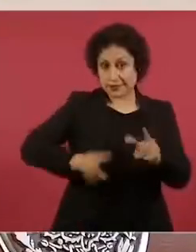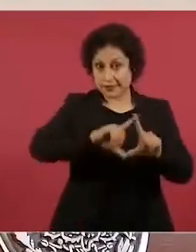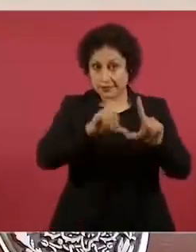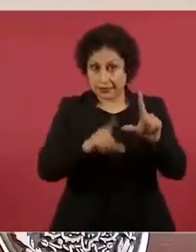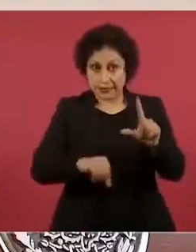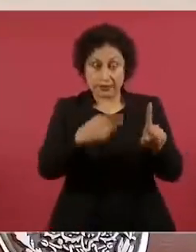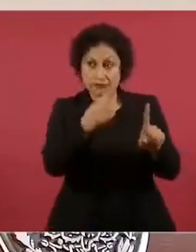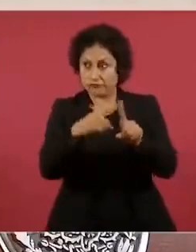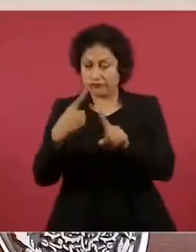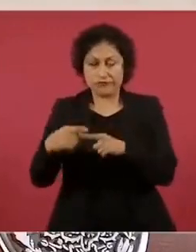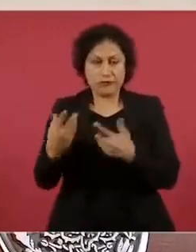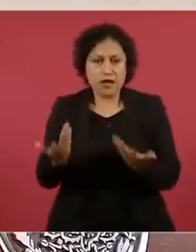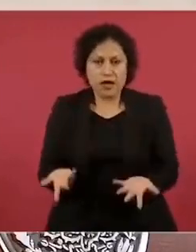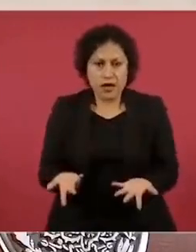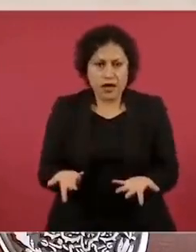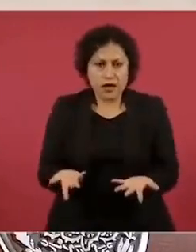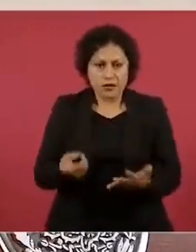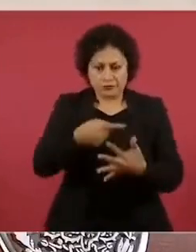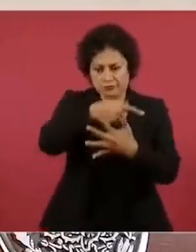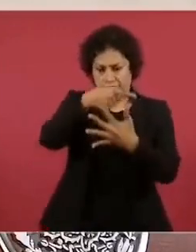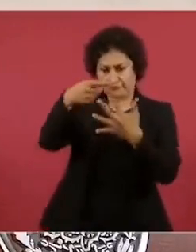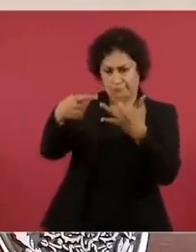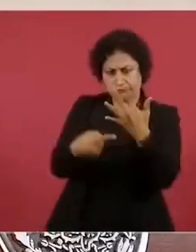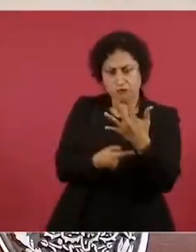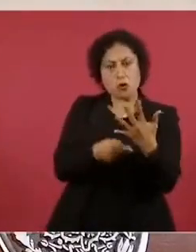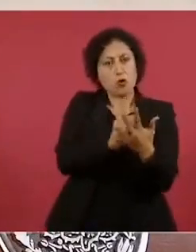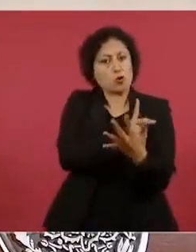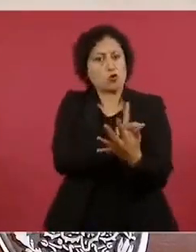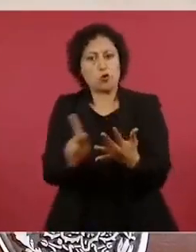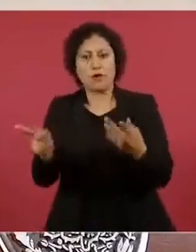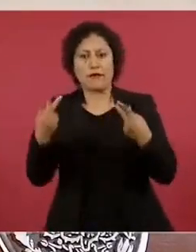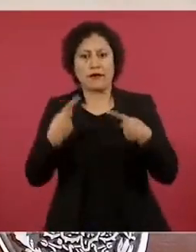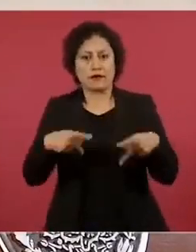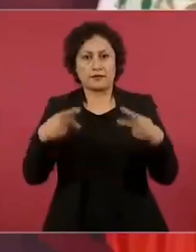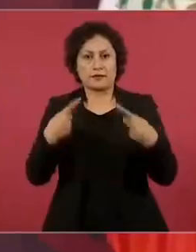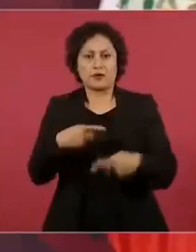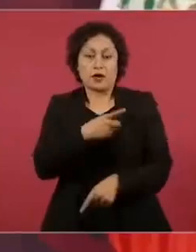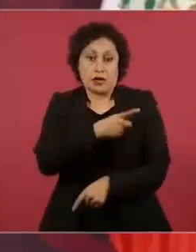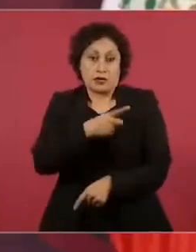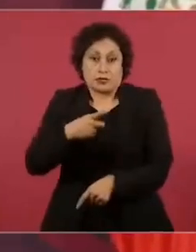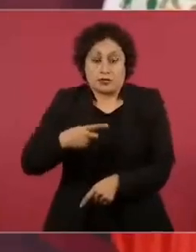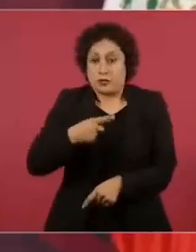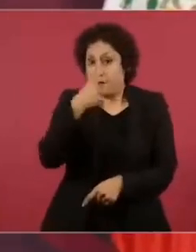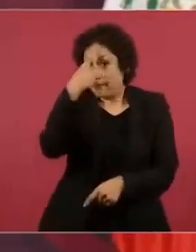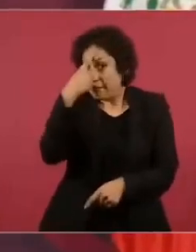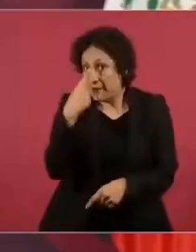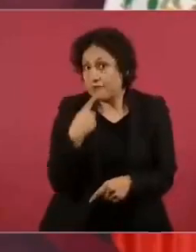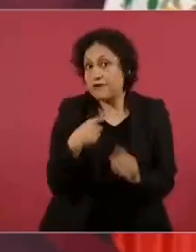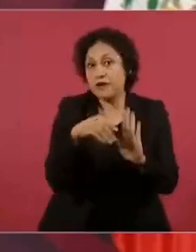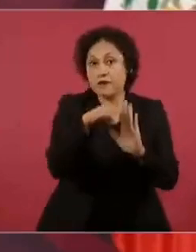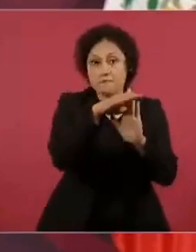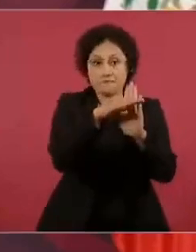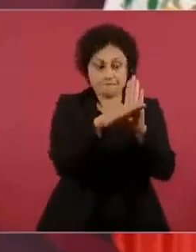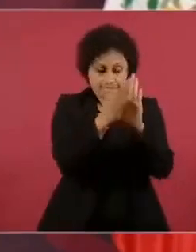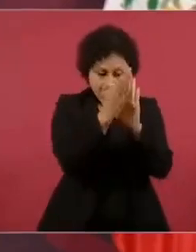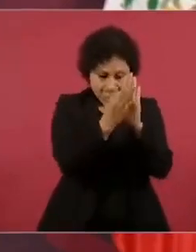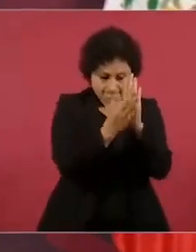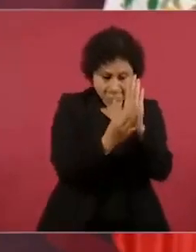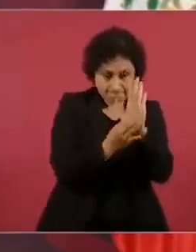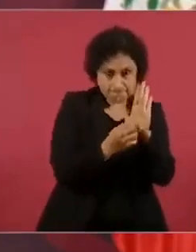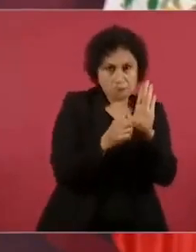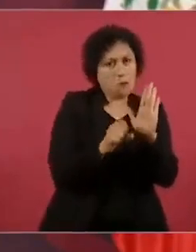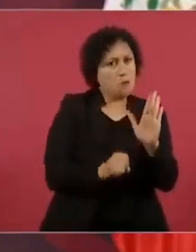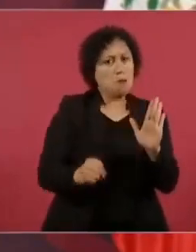reunir ciertos requisitos, hasta de edad,